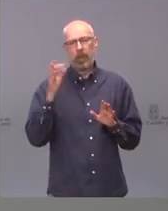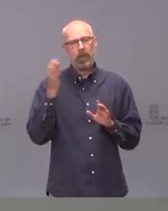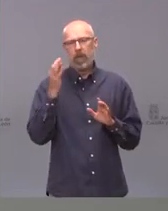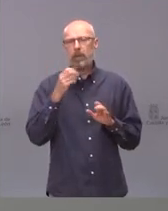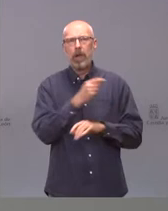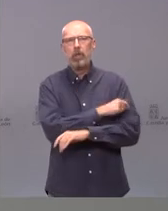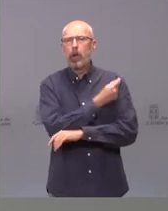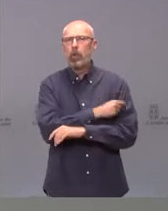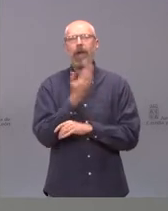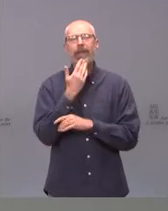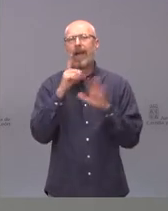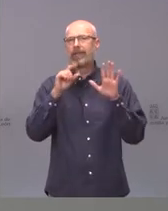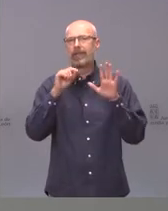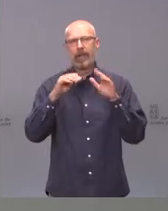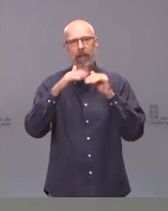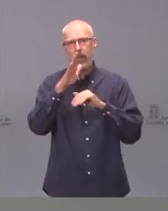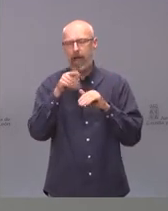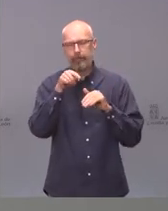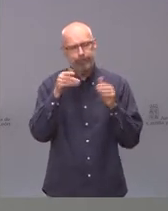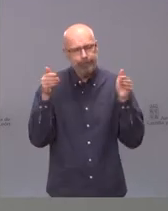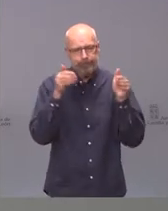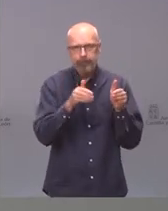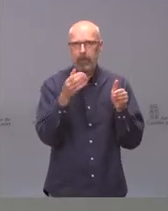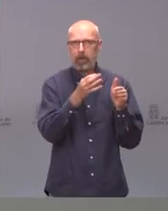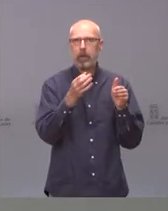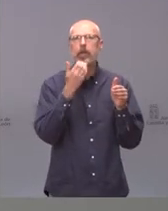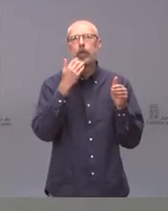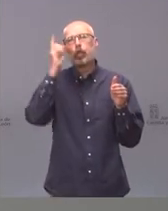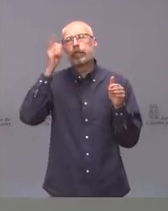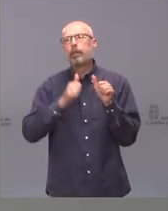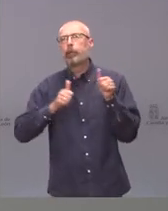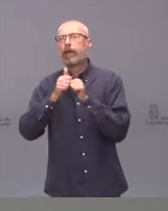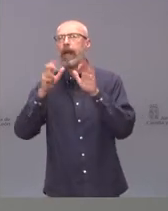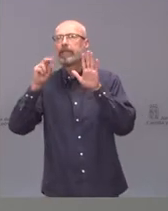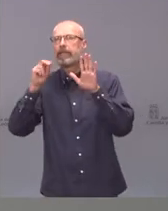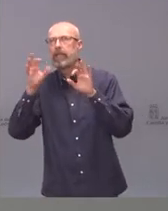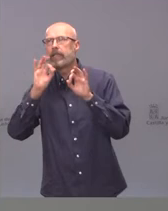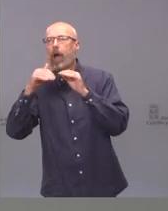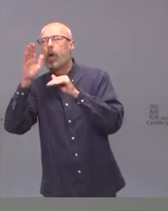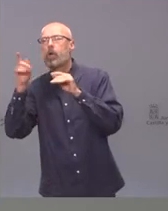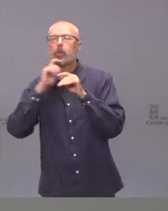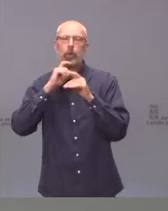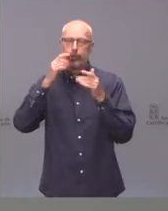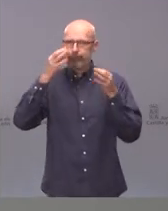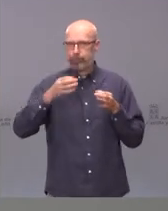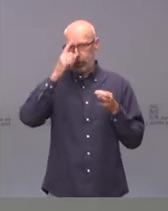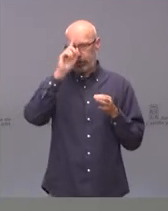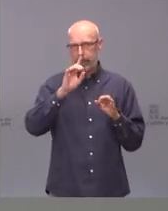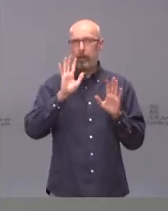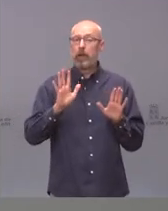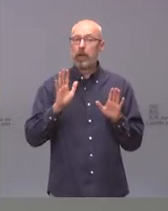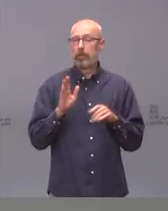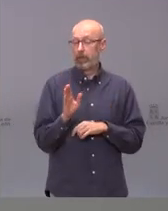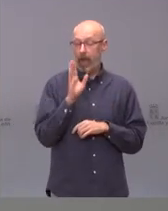por encima de los 60 años. No sé si nos priorizarán los 70, si priorizarán, pero evidentemente, volviendo al hilo de lo que he